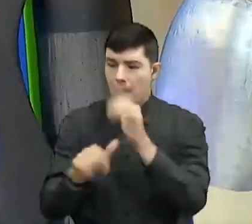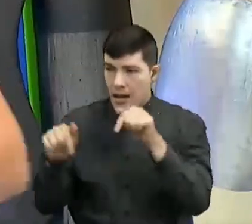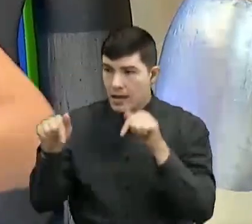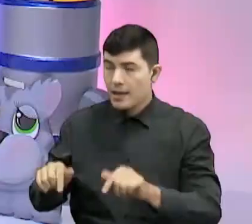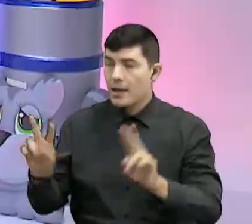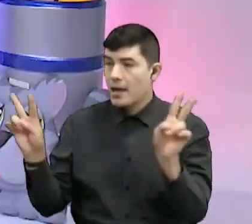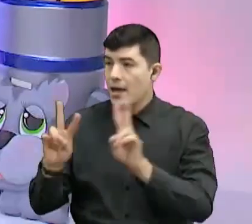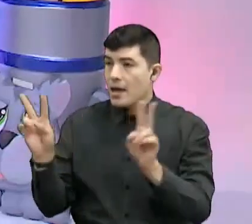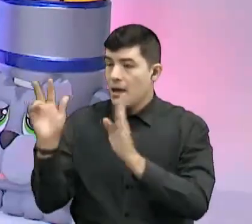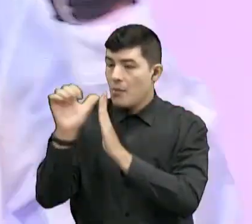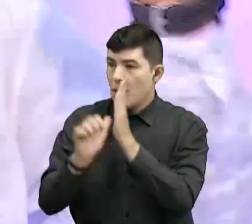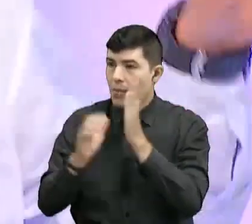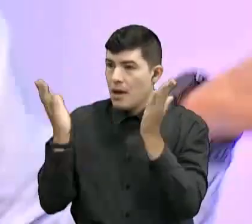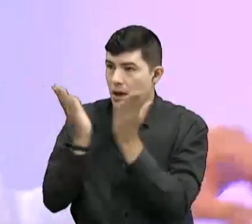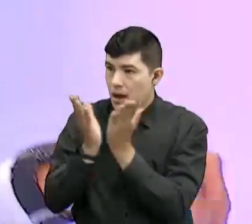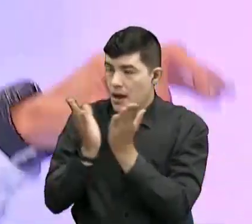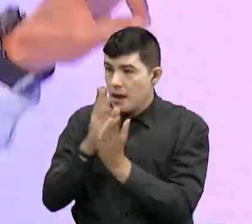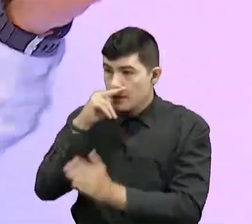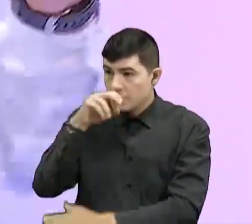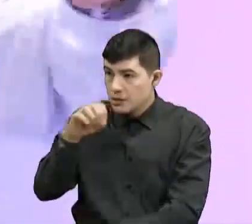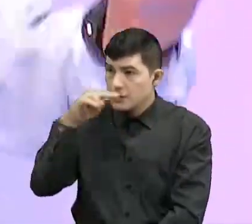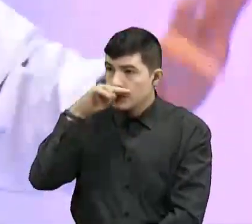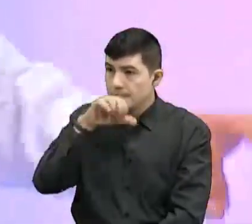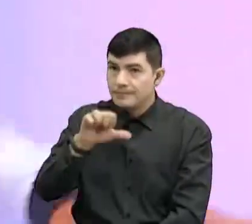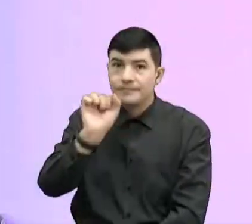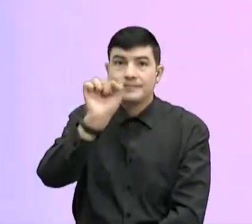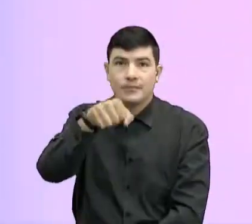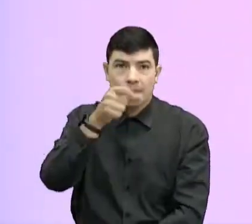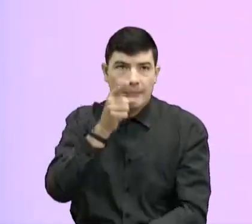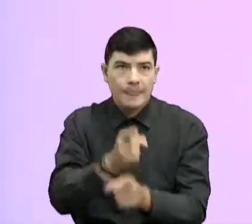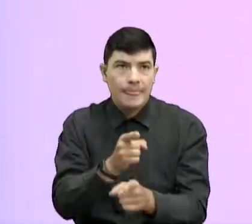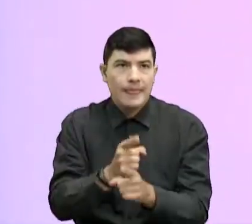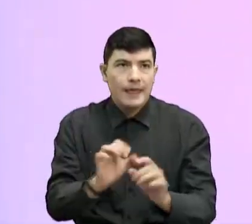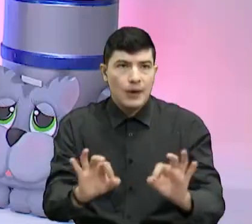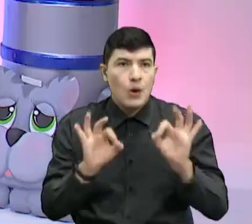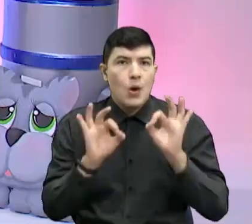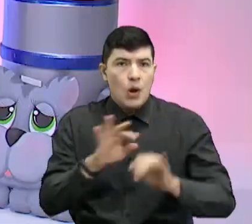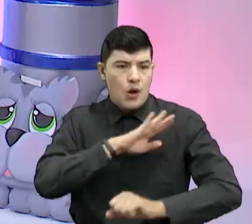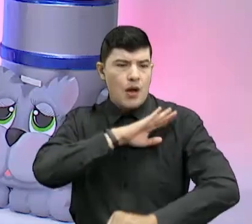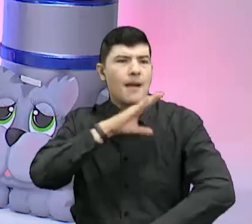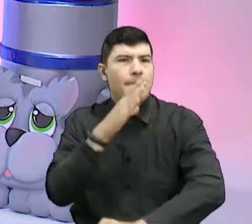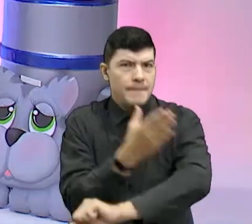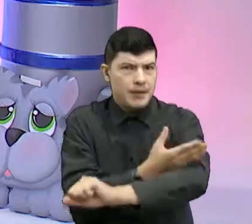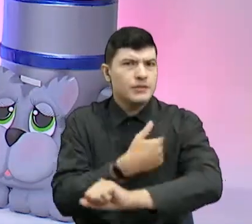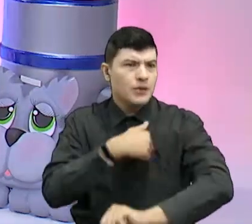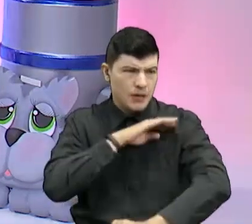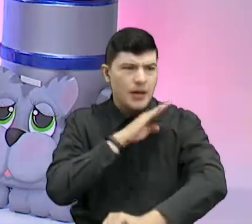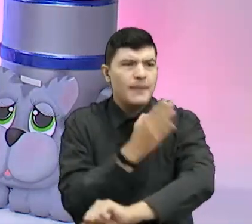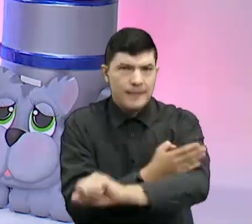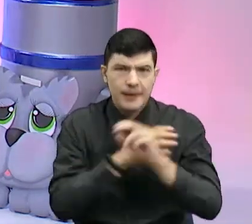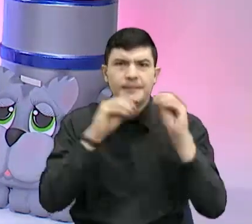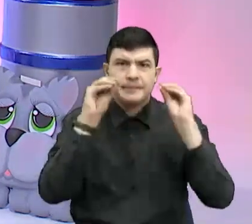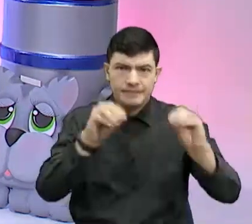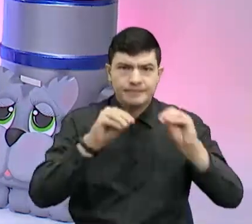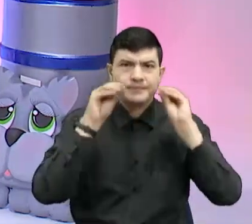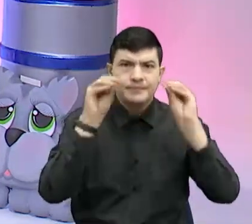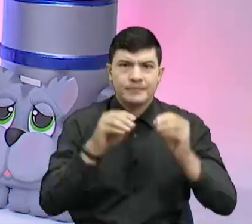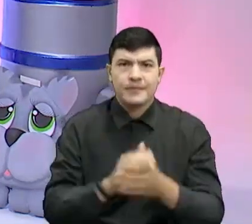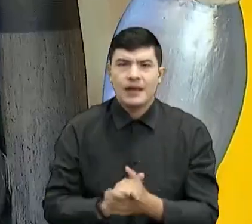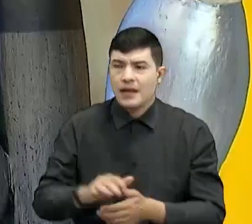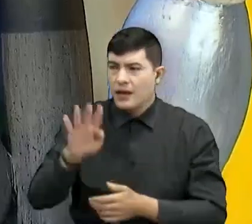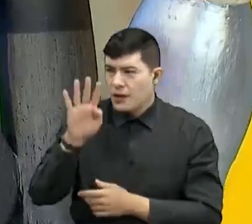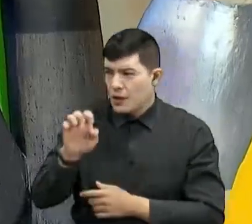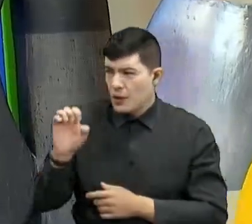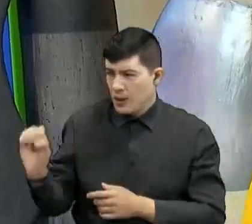es un programa educativo para los Exacto, hoy voy a dar la talla. ¿Hoy va a dar la talla? Sí. Ok, bueno. Como 90, 60,